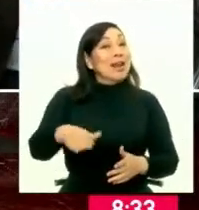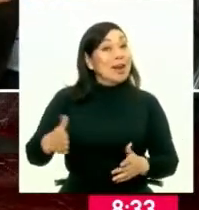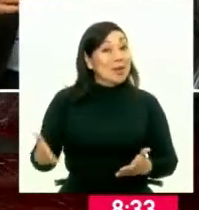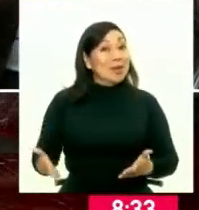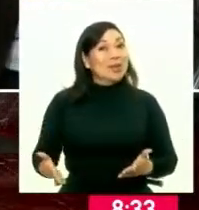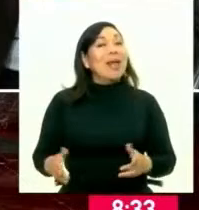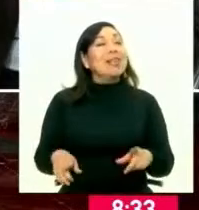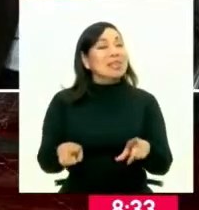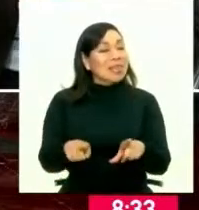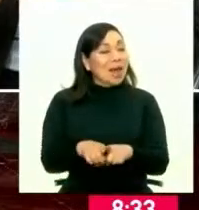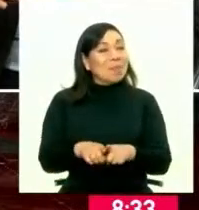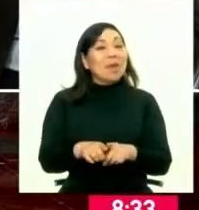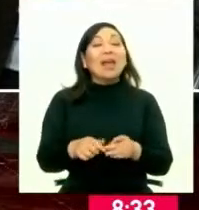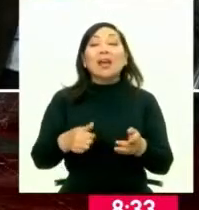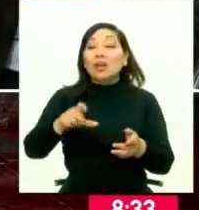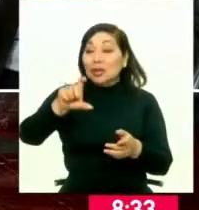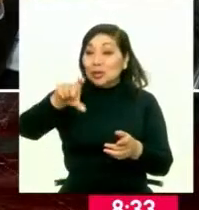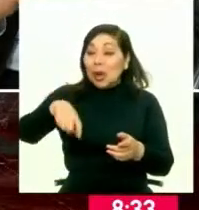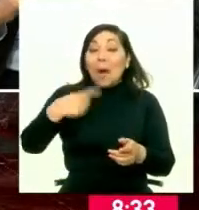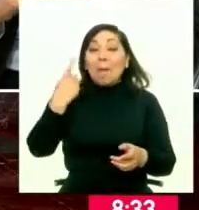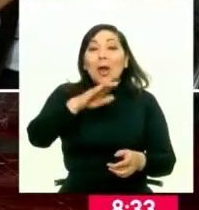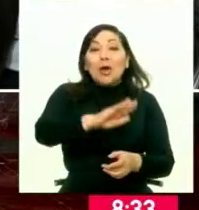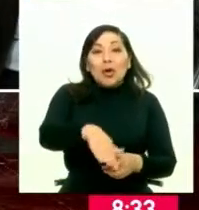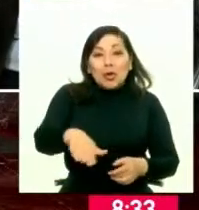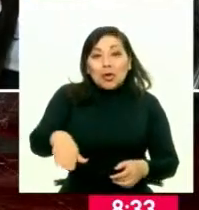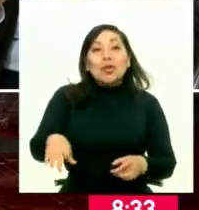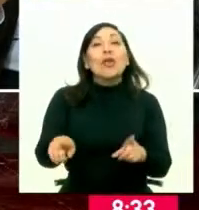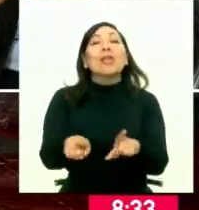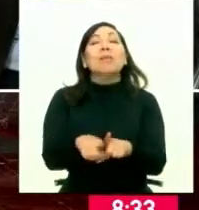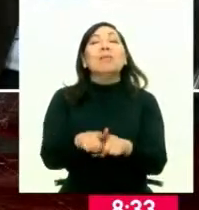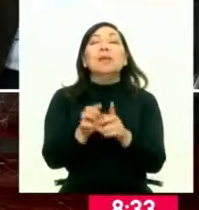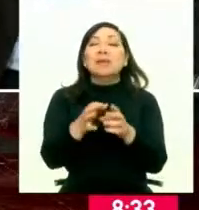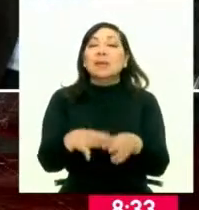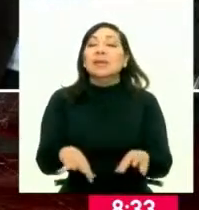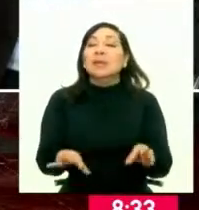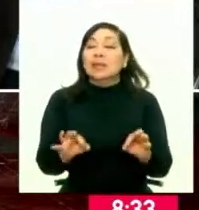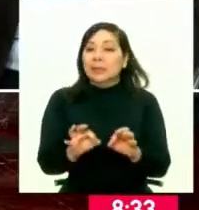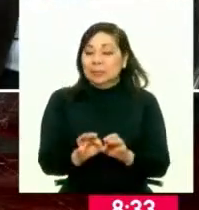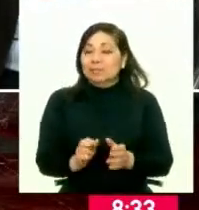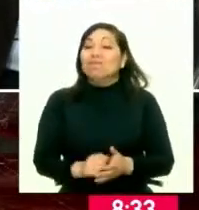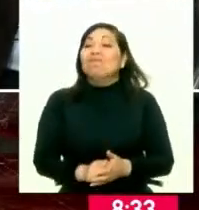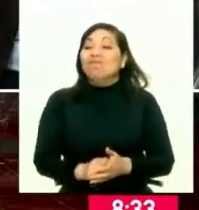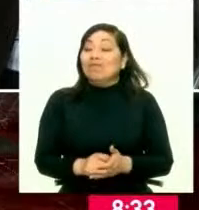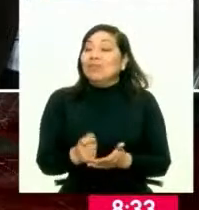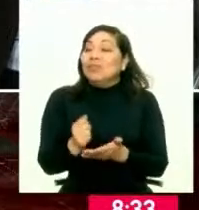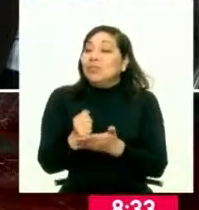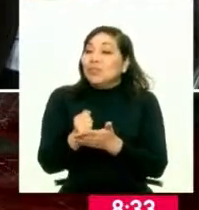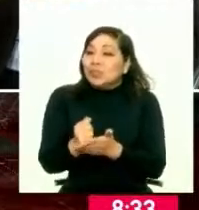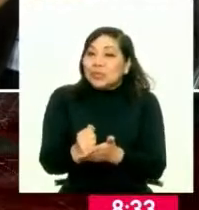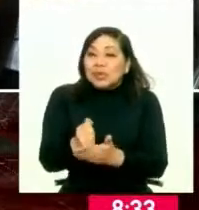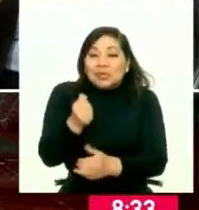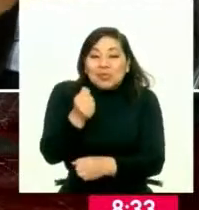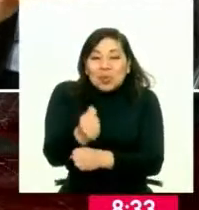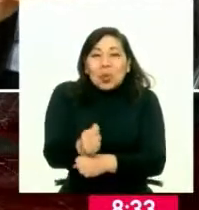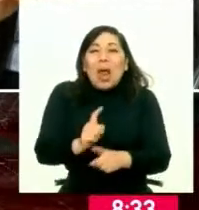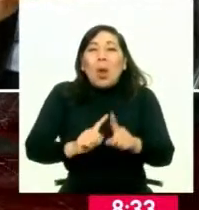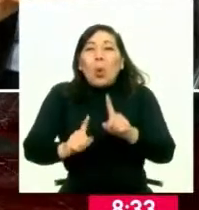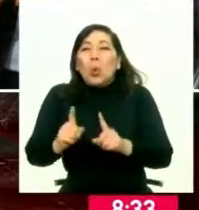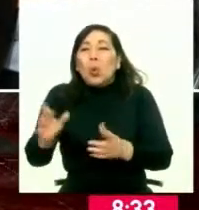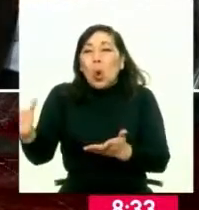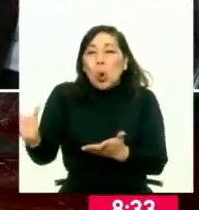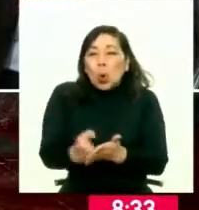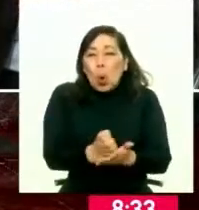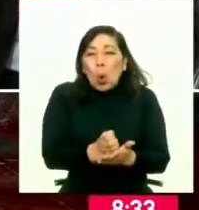cuento que tenemos también un DNI electrónico para los niños. Y por qué es importante, y bien lo has dicho, ayuda a combatir la trata de los